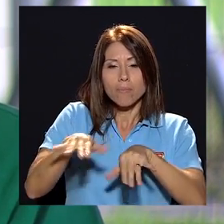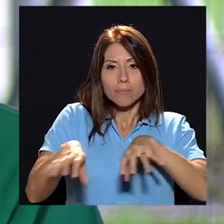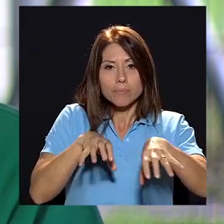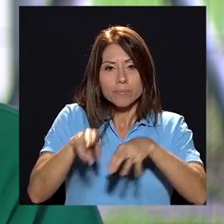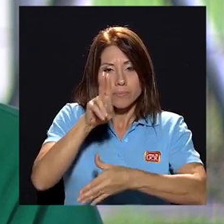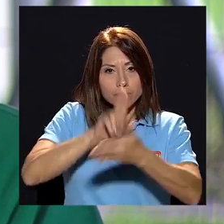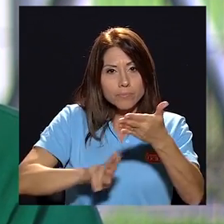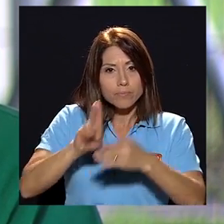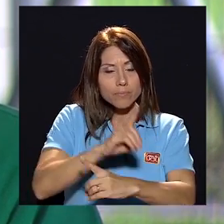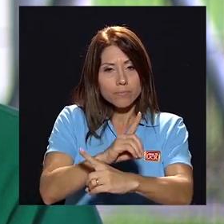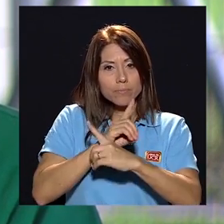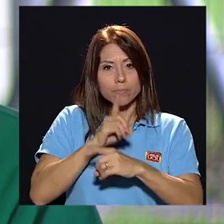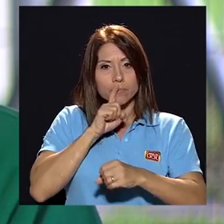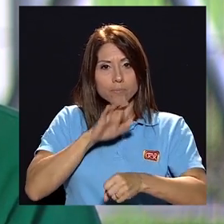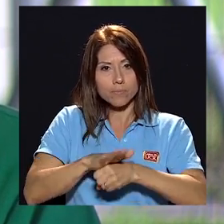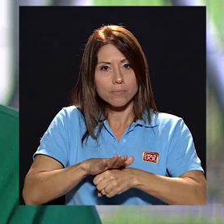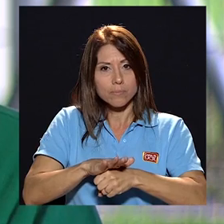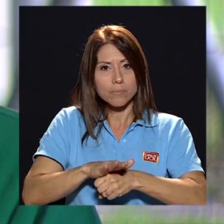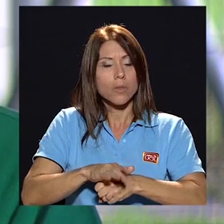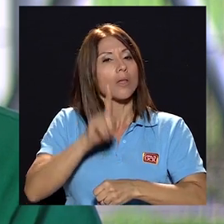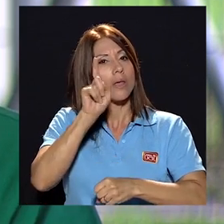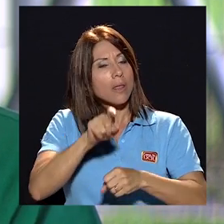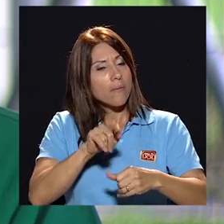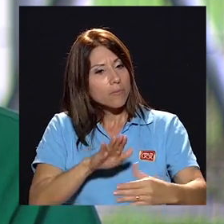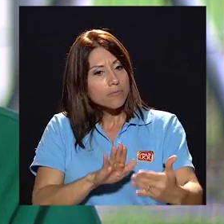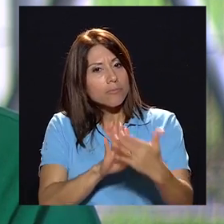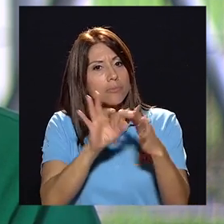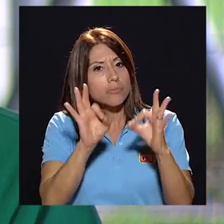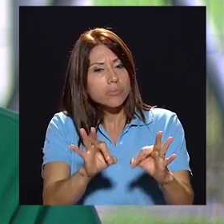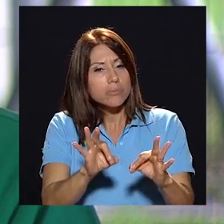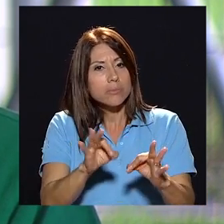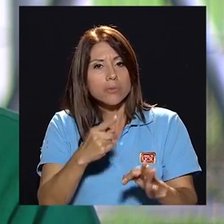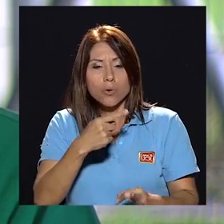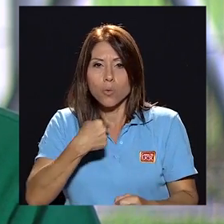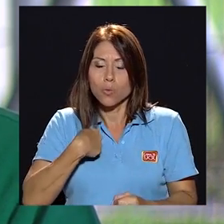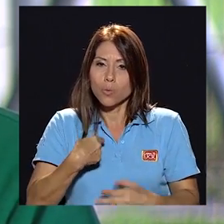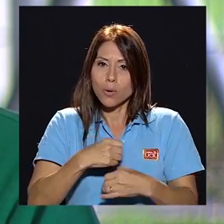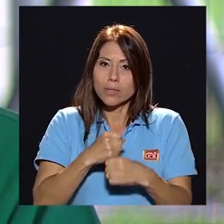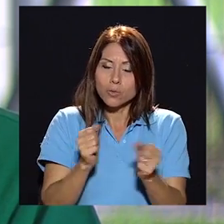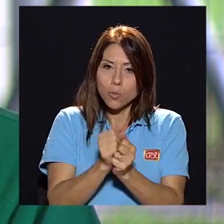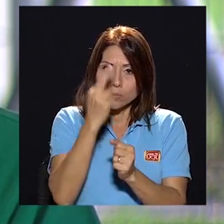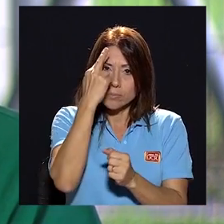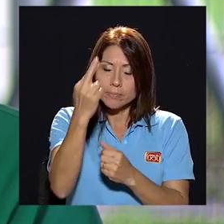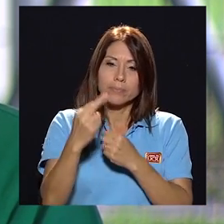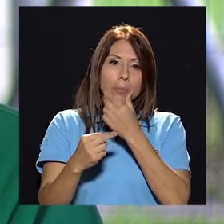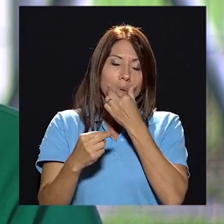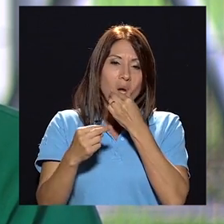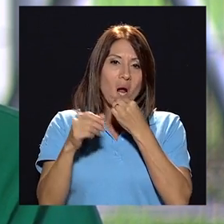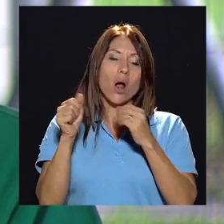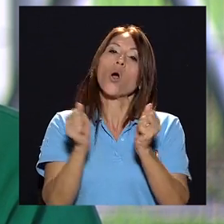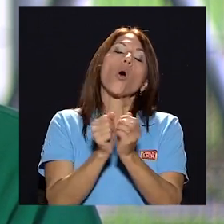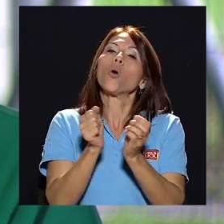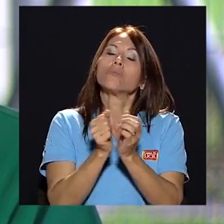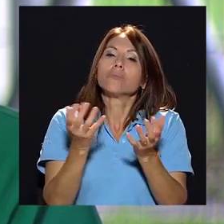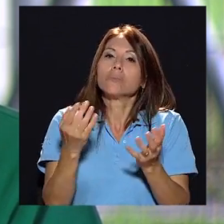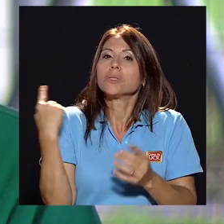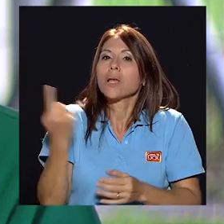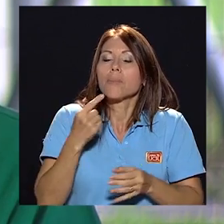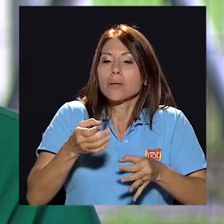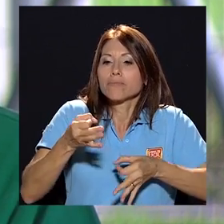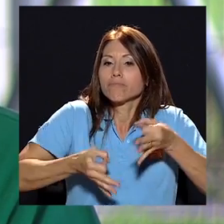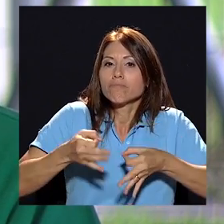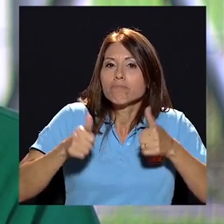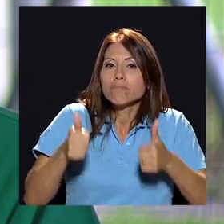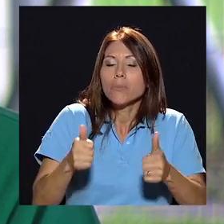universitaria de defensa de compromiso que cuando hay que plantarle cara a las administraciones se le ha plantado con el debido respeto con el